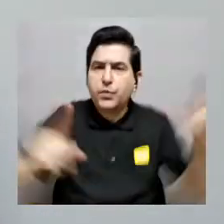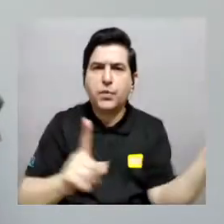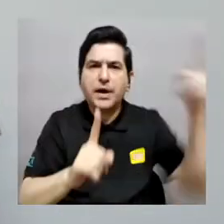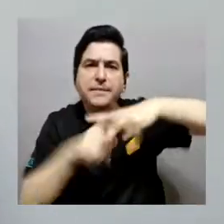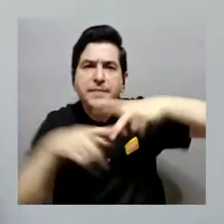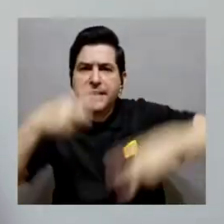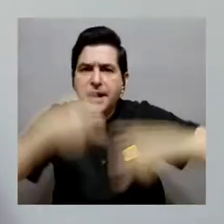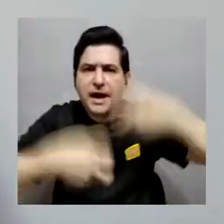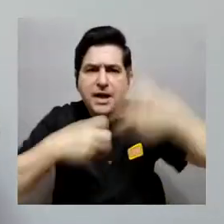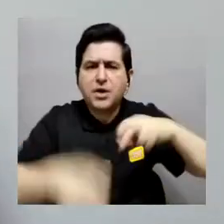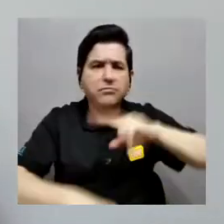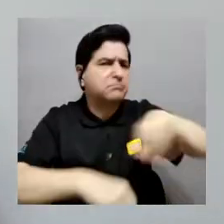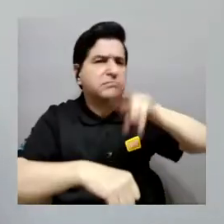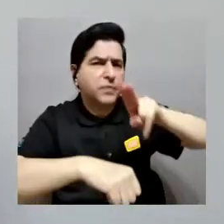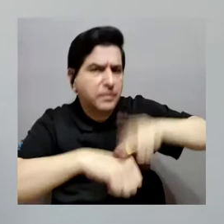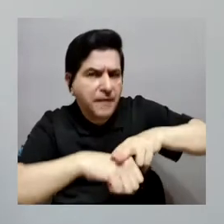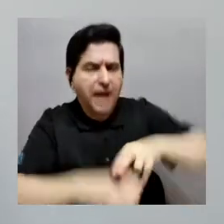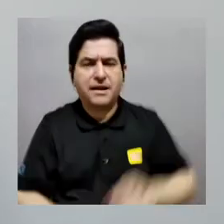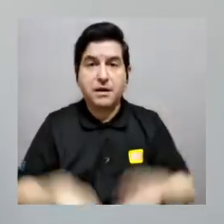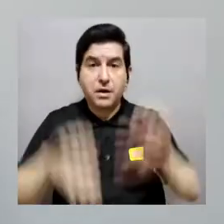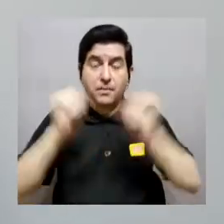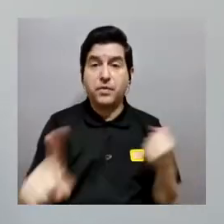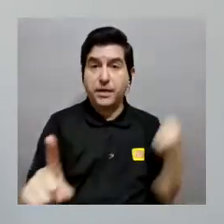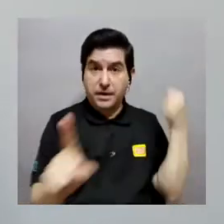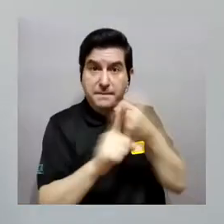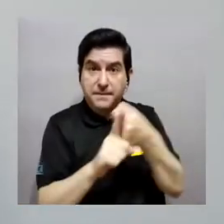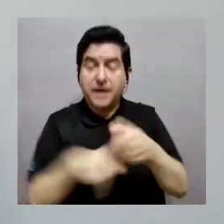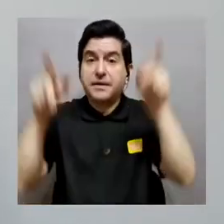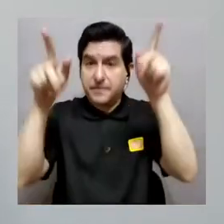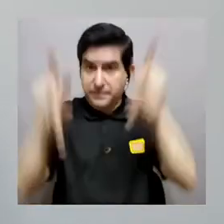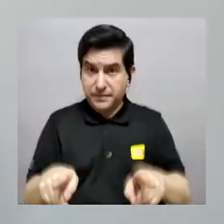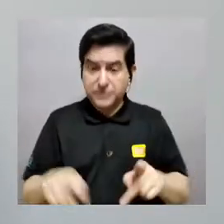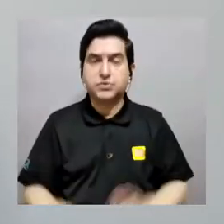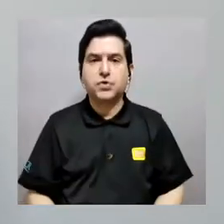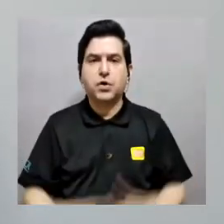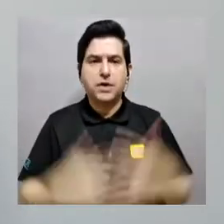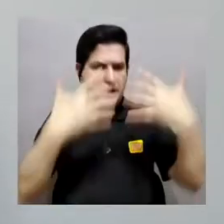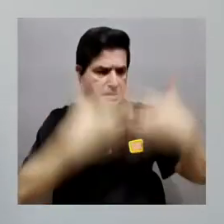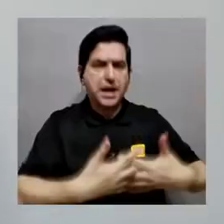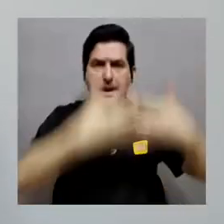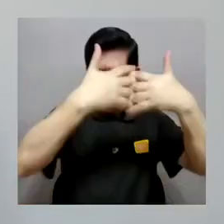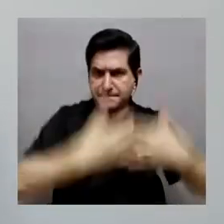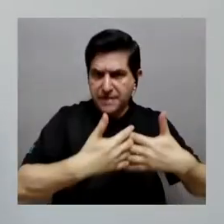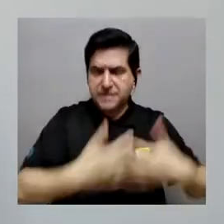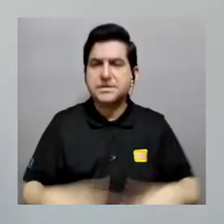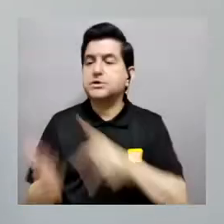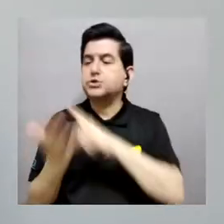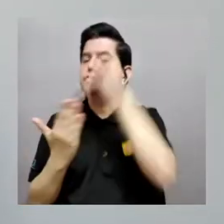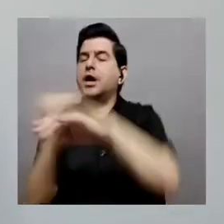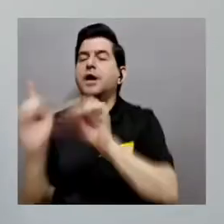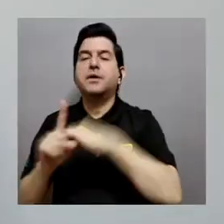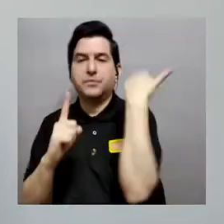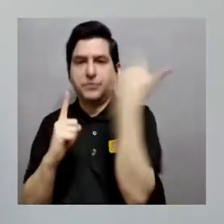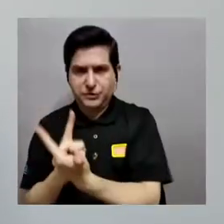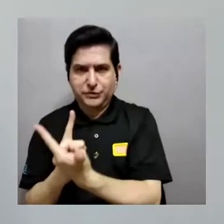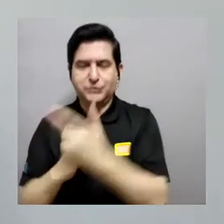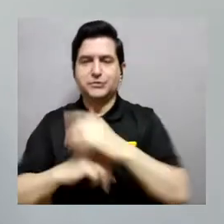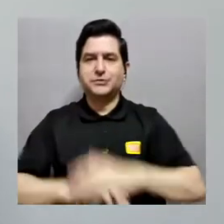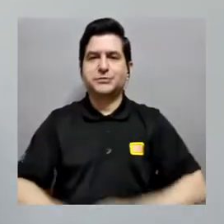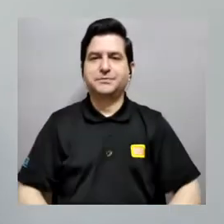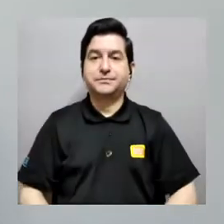aplicarlo en problemas ordinarios, donde puedan impactar a las personas, a las empresas y a los proyectos sociales.